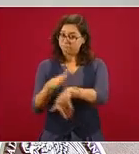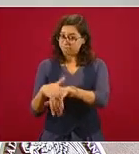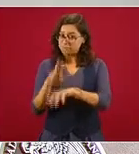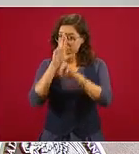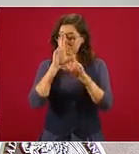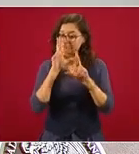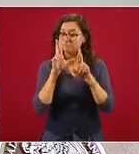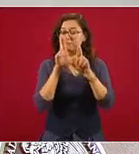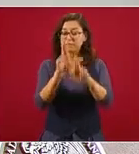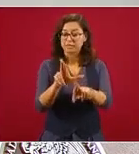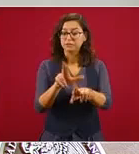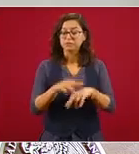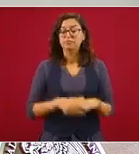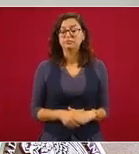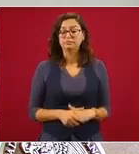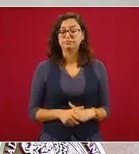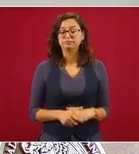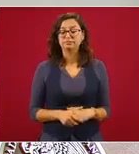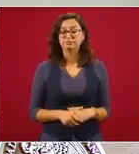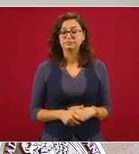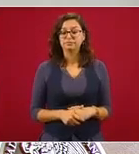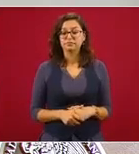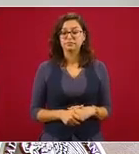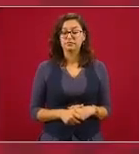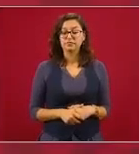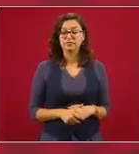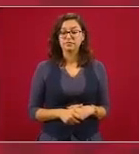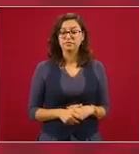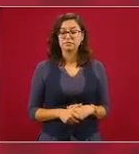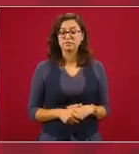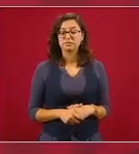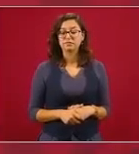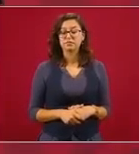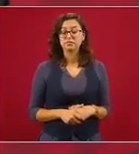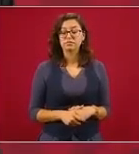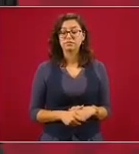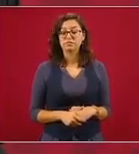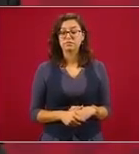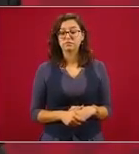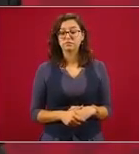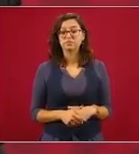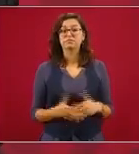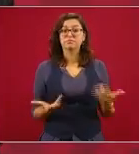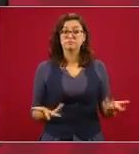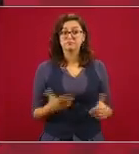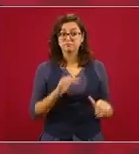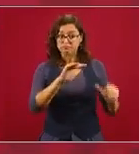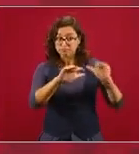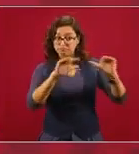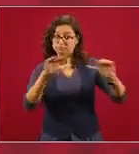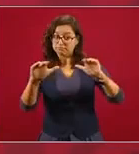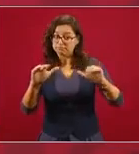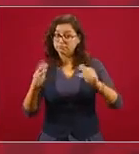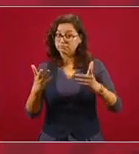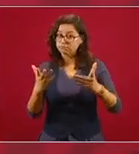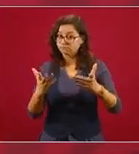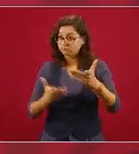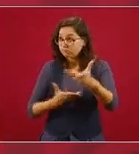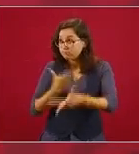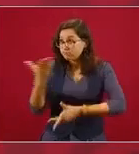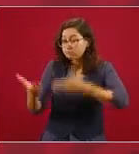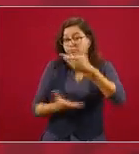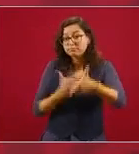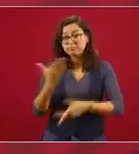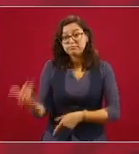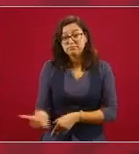voy a pedir que ofrejan disculpas en su momento,